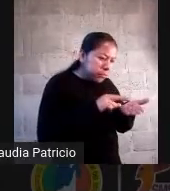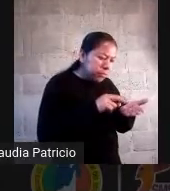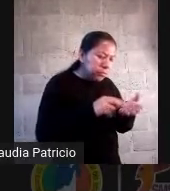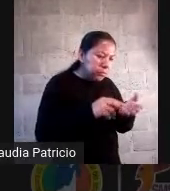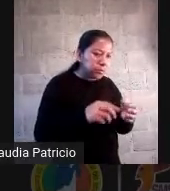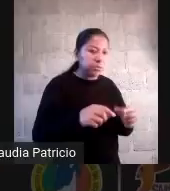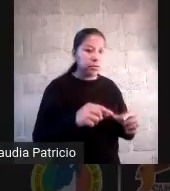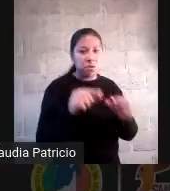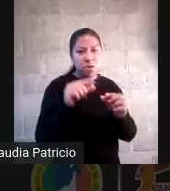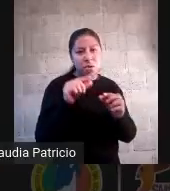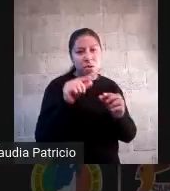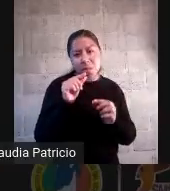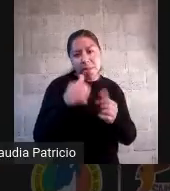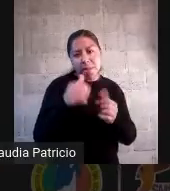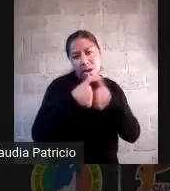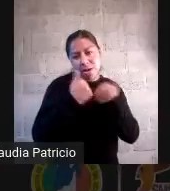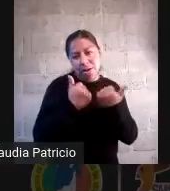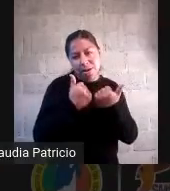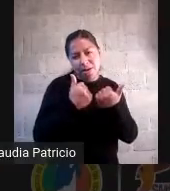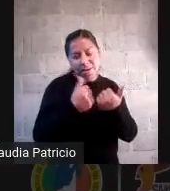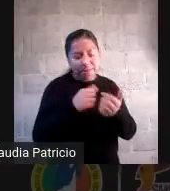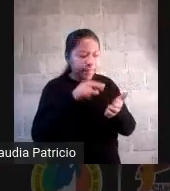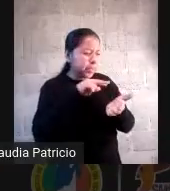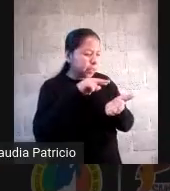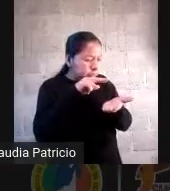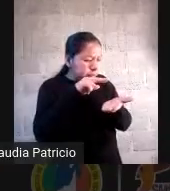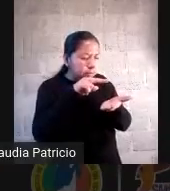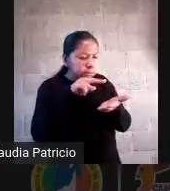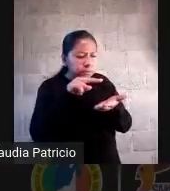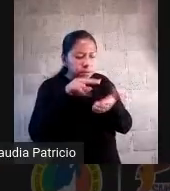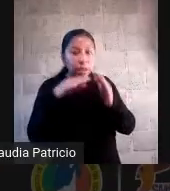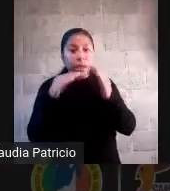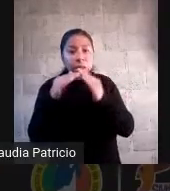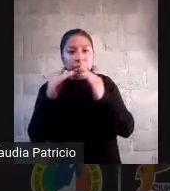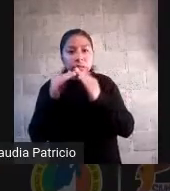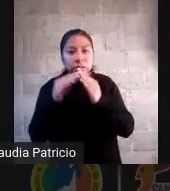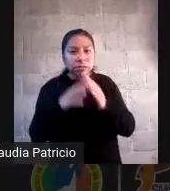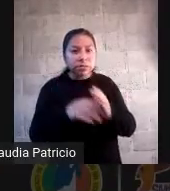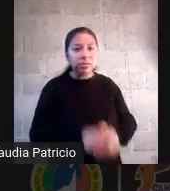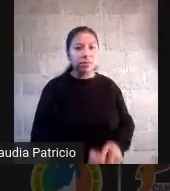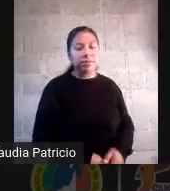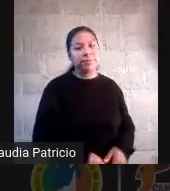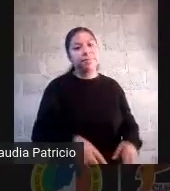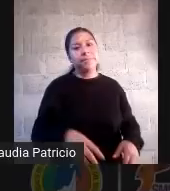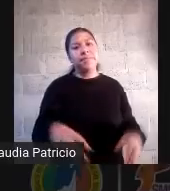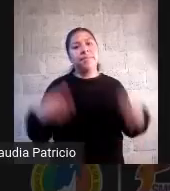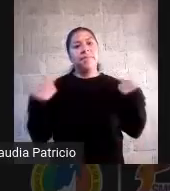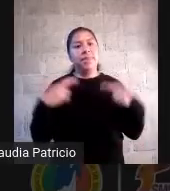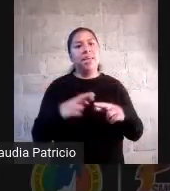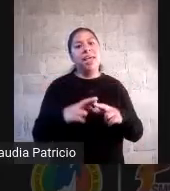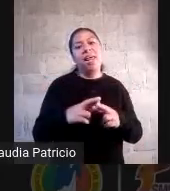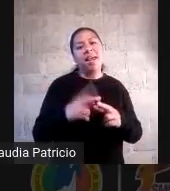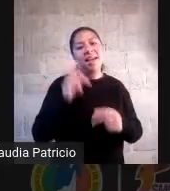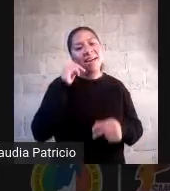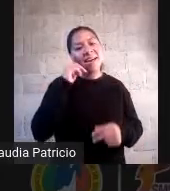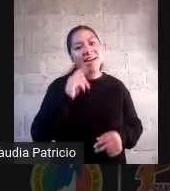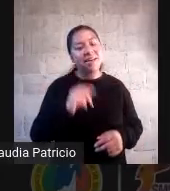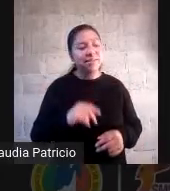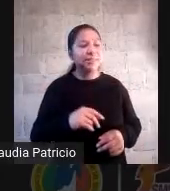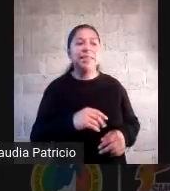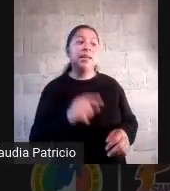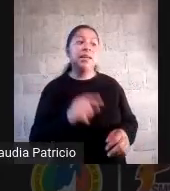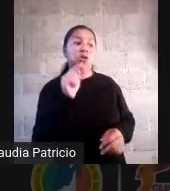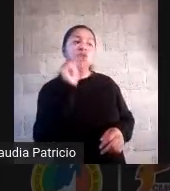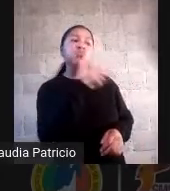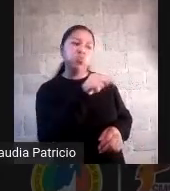y la va a llevar a su casita estoy siguiendo no no no no no no vente a sentar ahorita vamos a dar una vamos a hacer un trabajito usted vengase